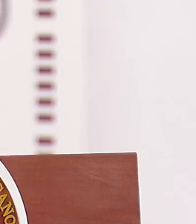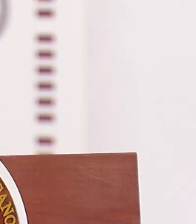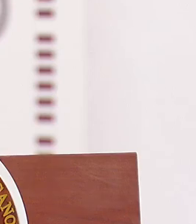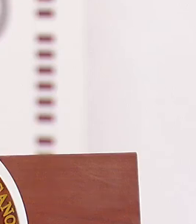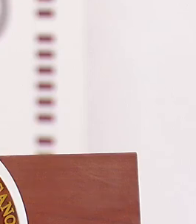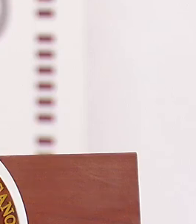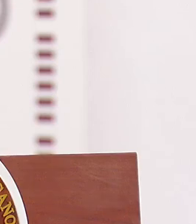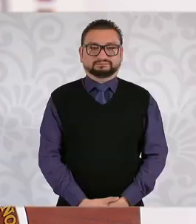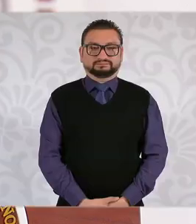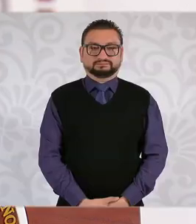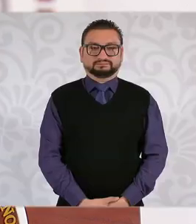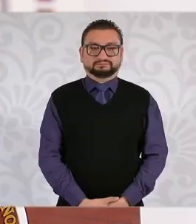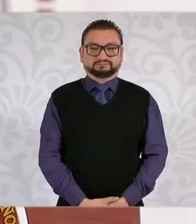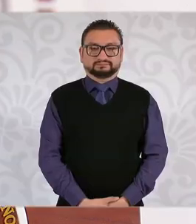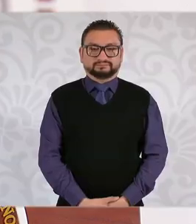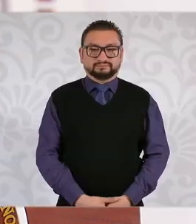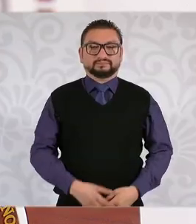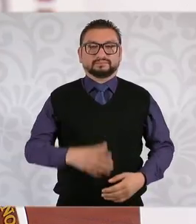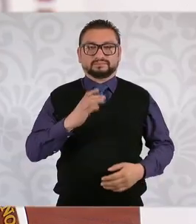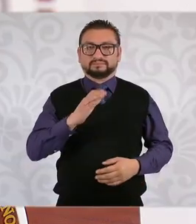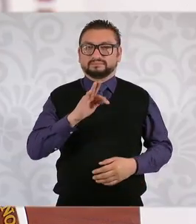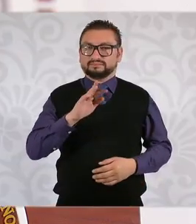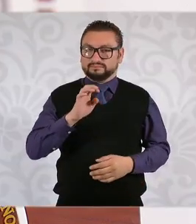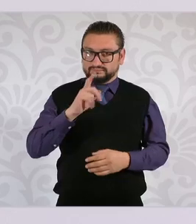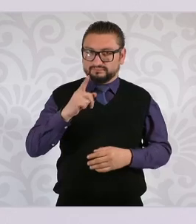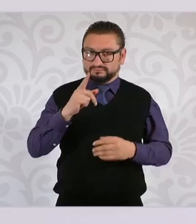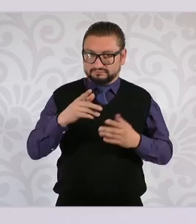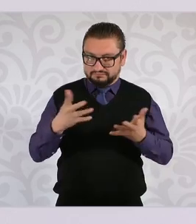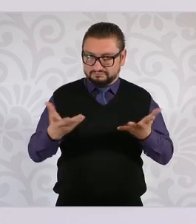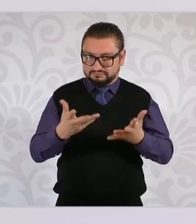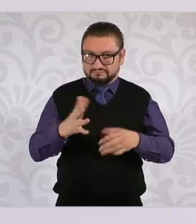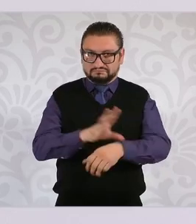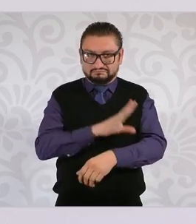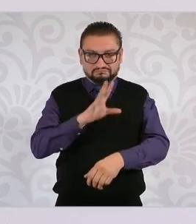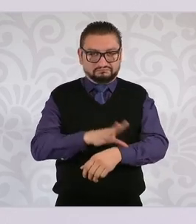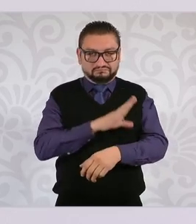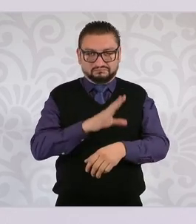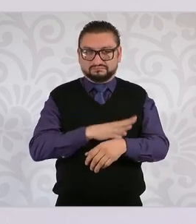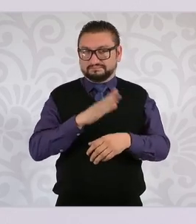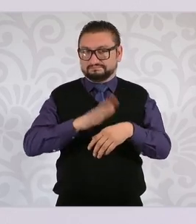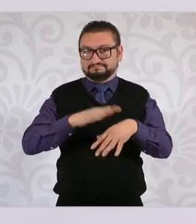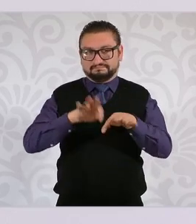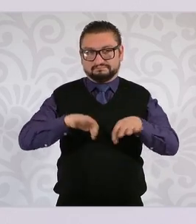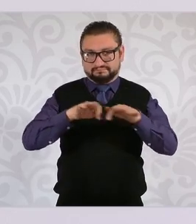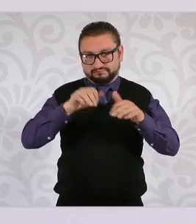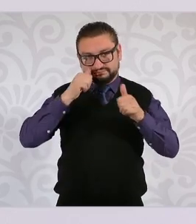al despacho de generación eléctrica con preponderancia.